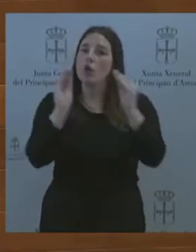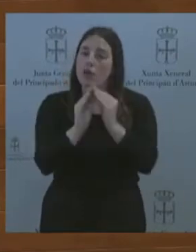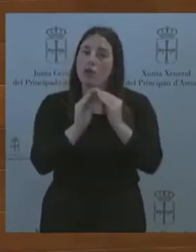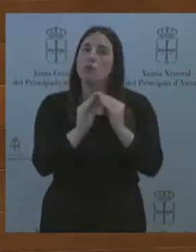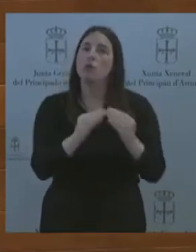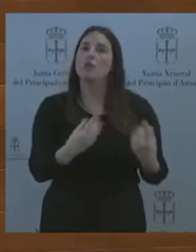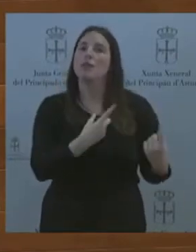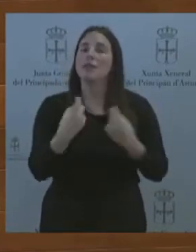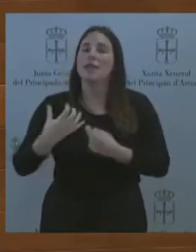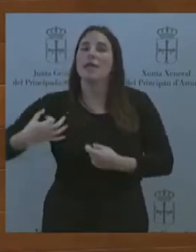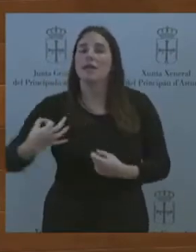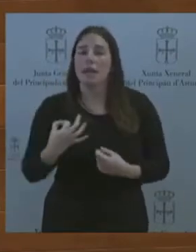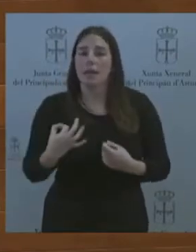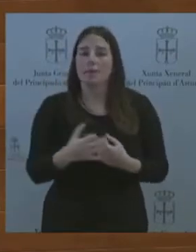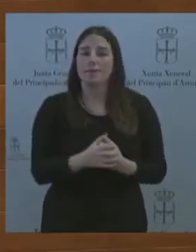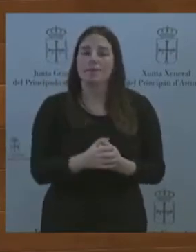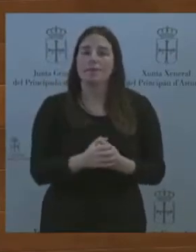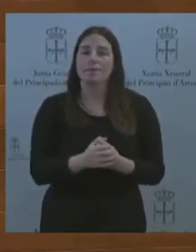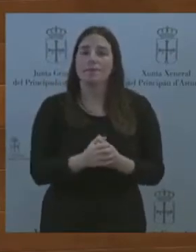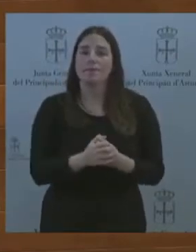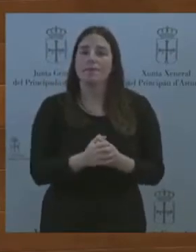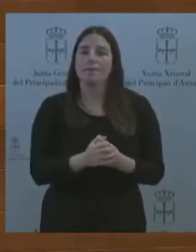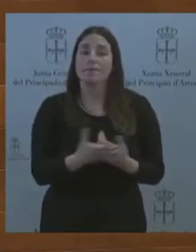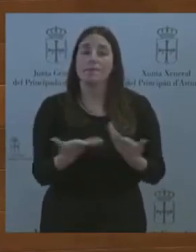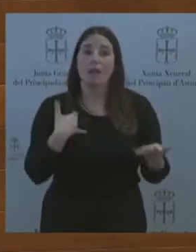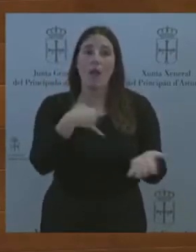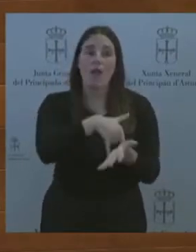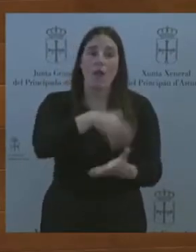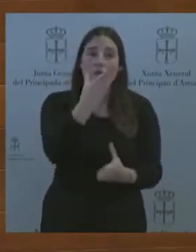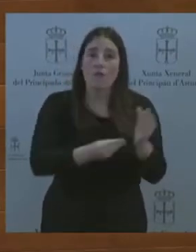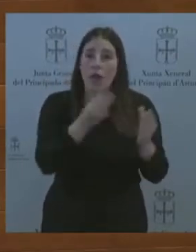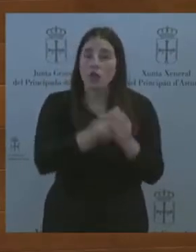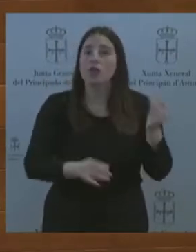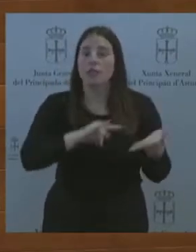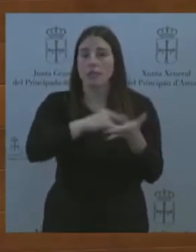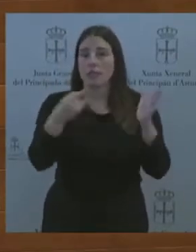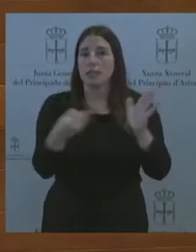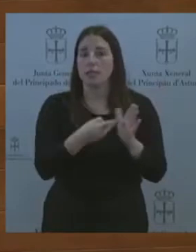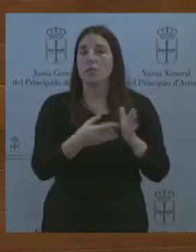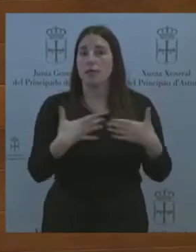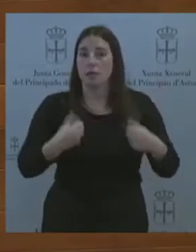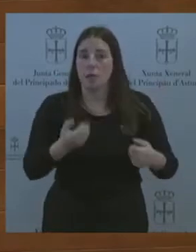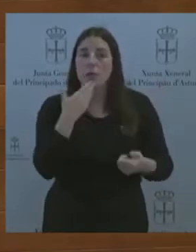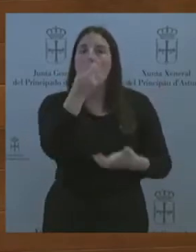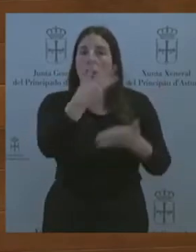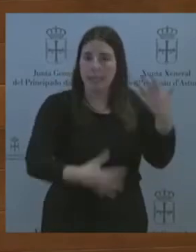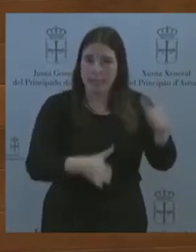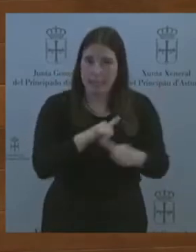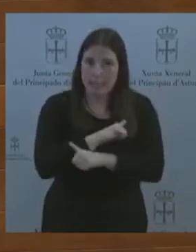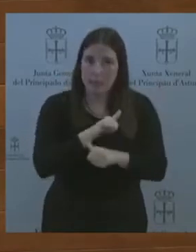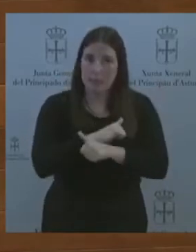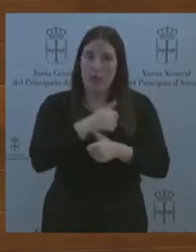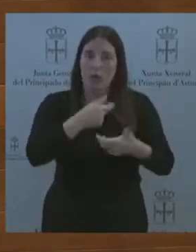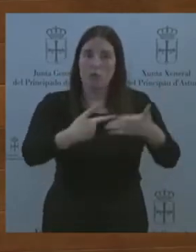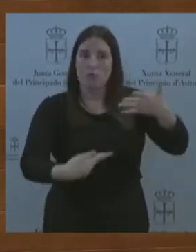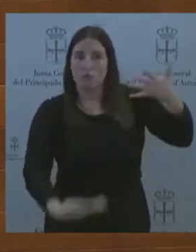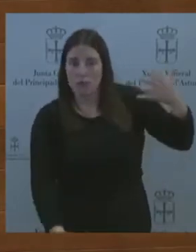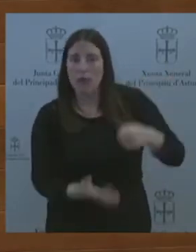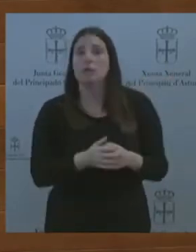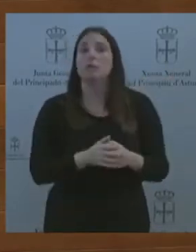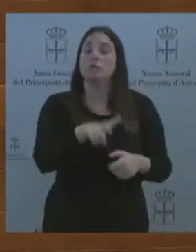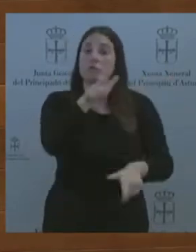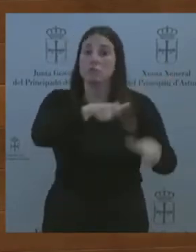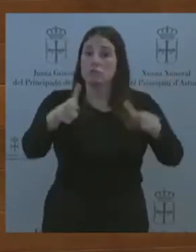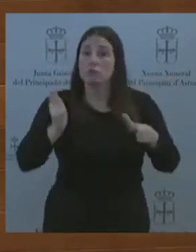deficiencias de nuestro sistema sanitario, listas de espera que siguen incrementándose, falta de personal sanitario, pediatras, anestesistas,